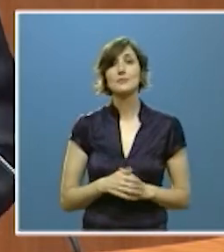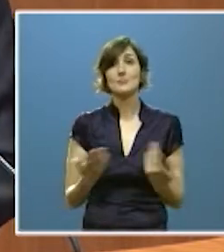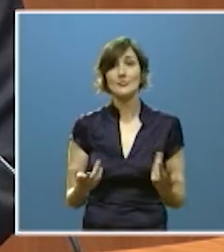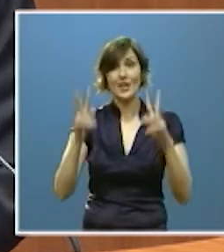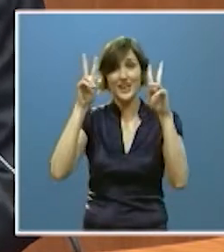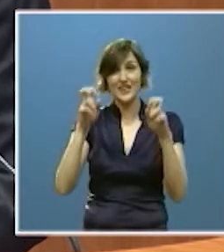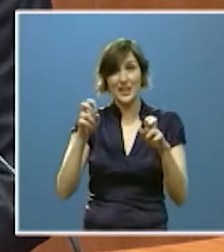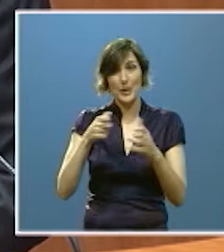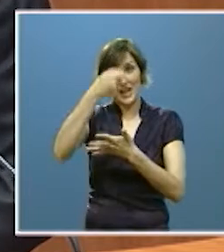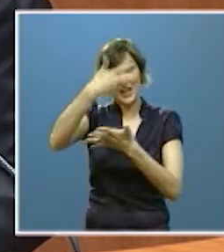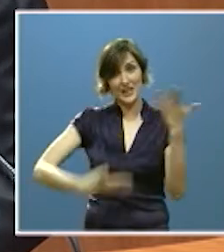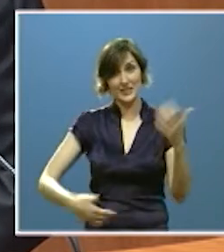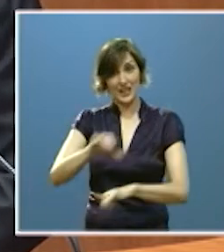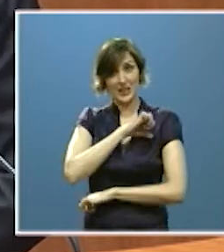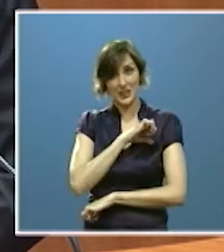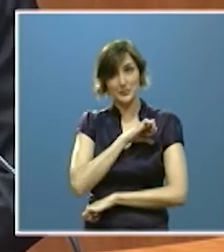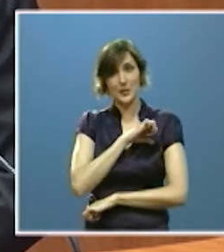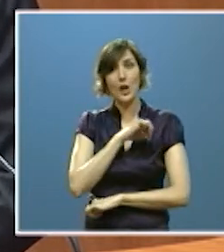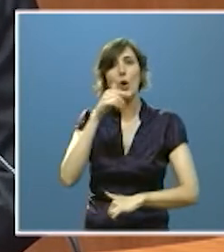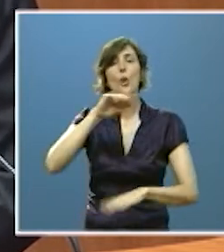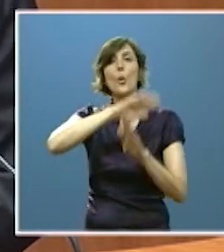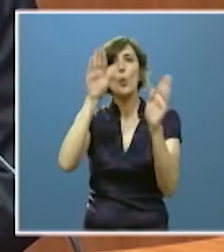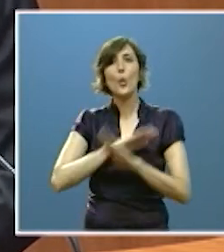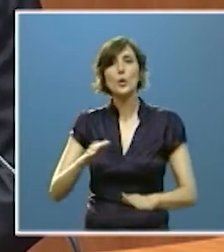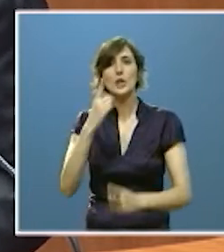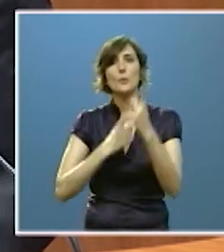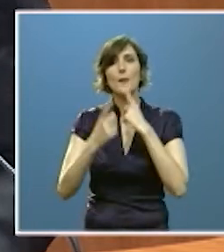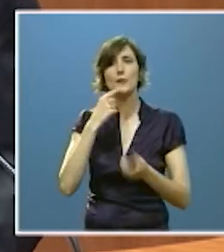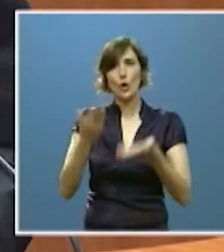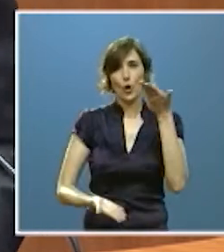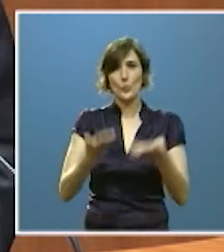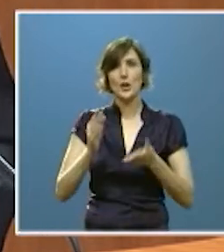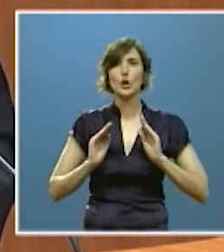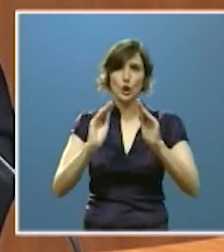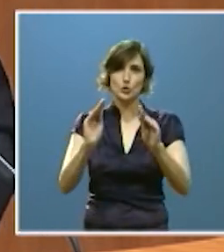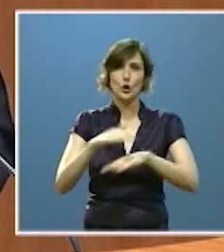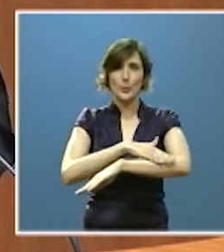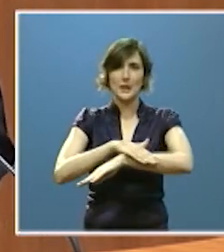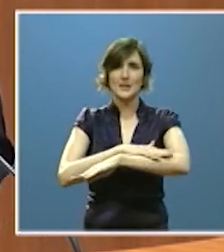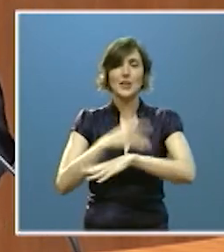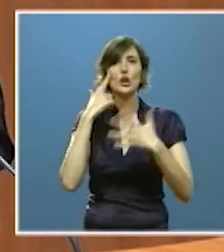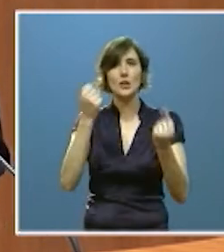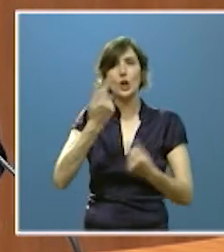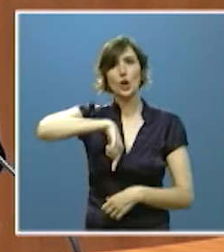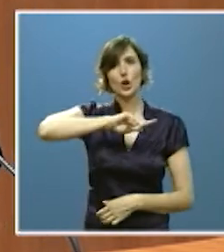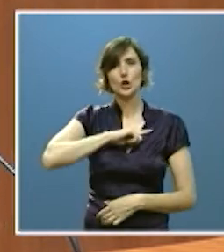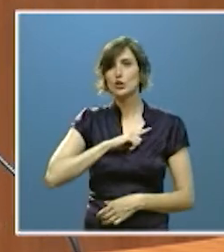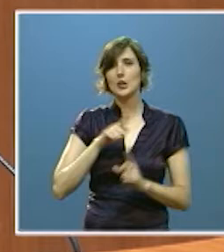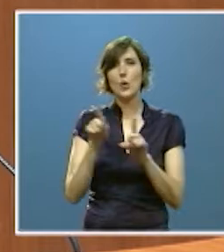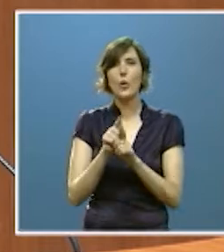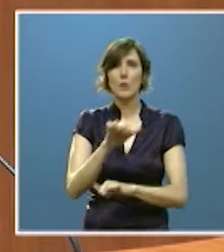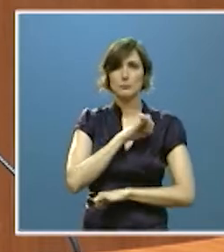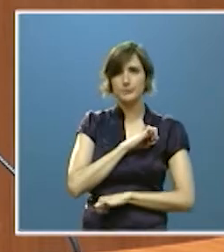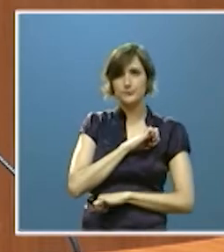refiere a las listas de espera los últimos datos comparativos del ministerio de sanidad señalan que somos la comunidad que más redujo la